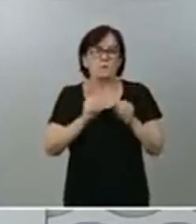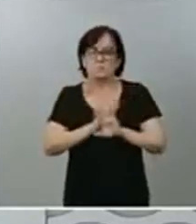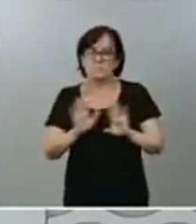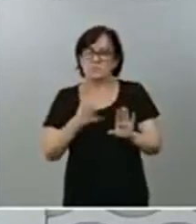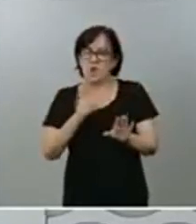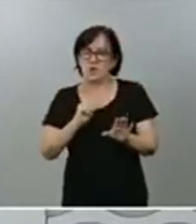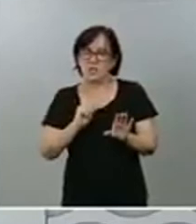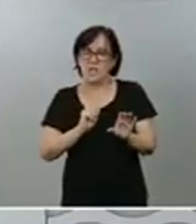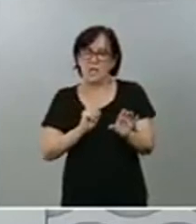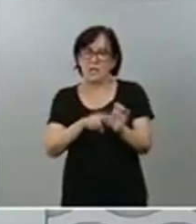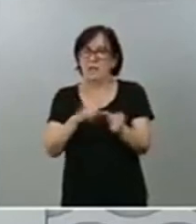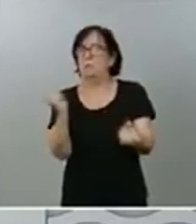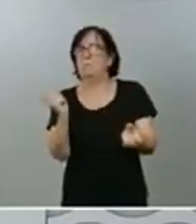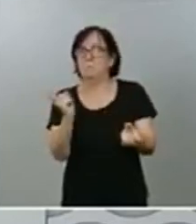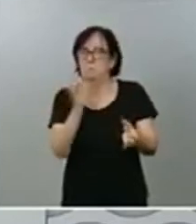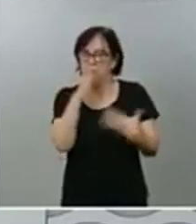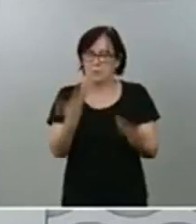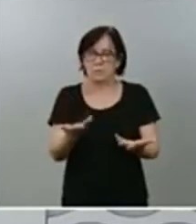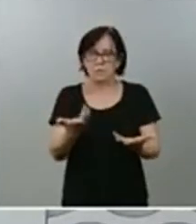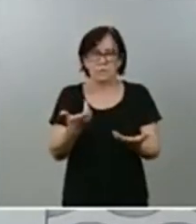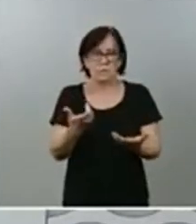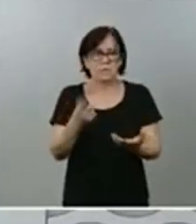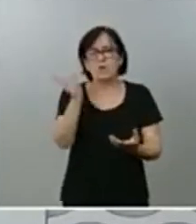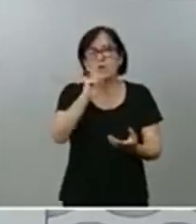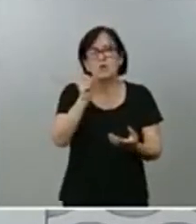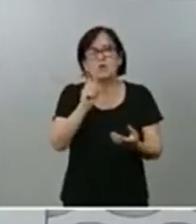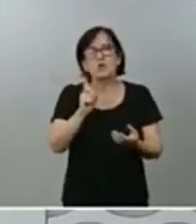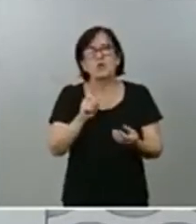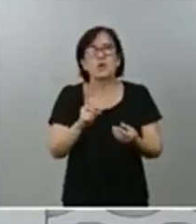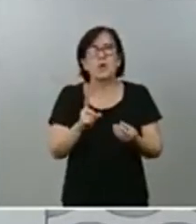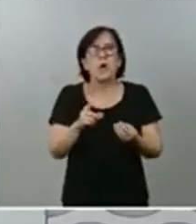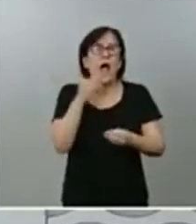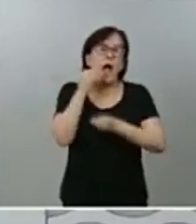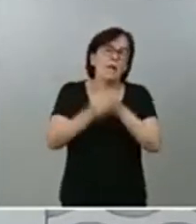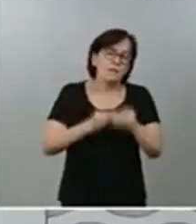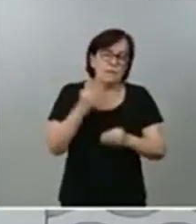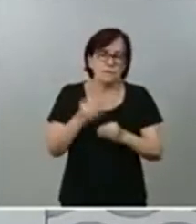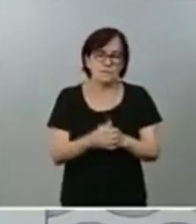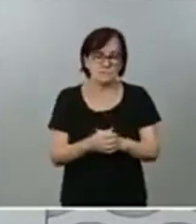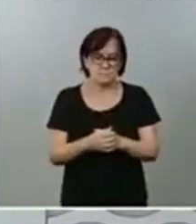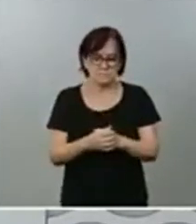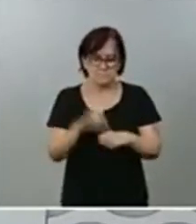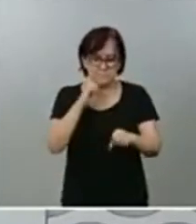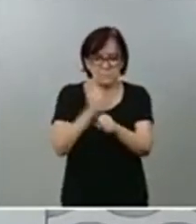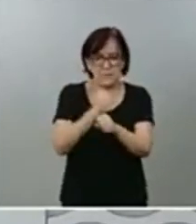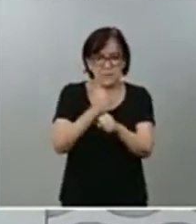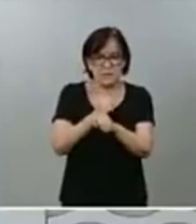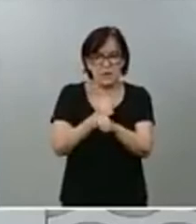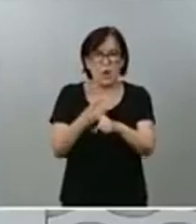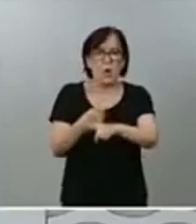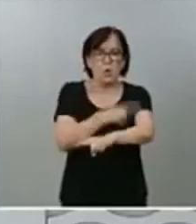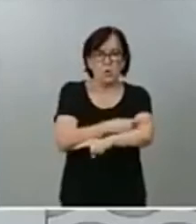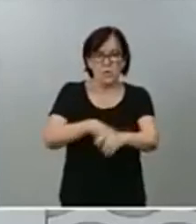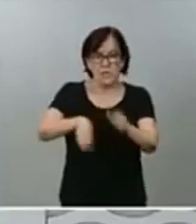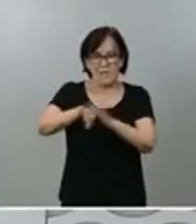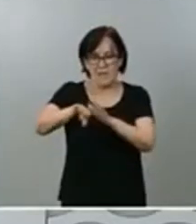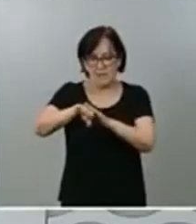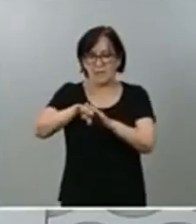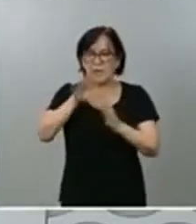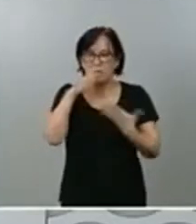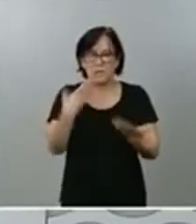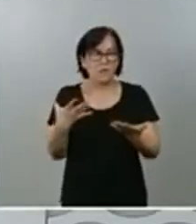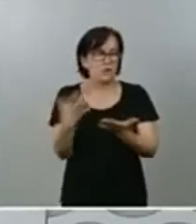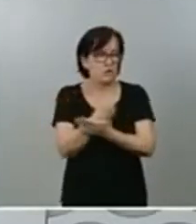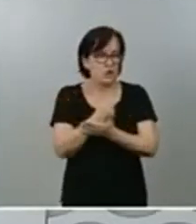Probablemente no acompañar a las tareas de la ultraderecha dentro de todo lo que es su